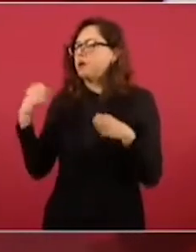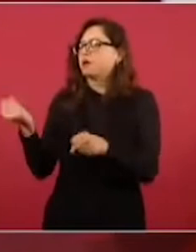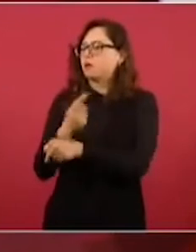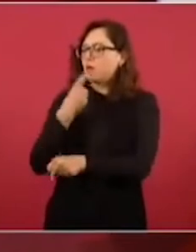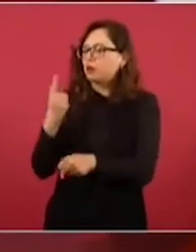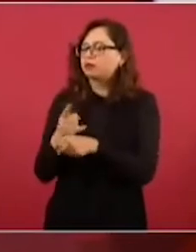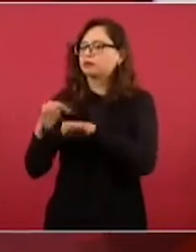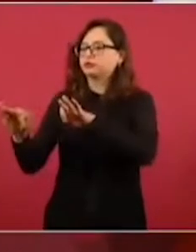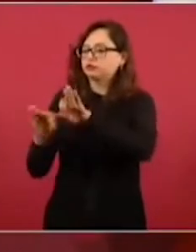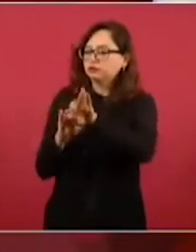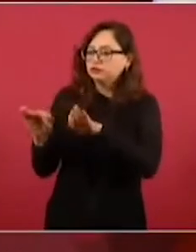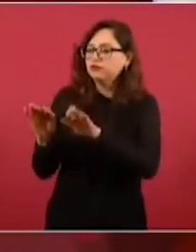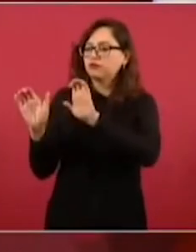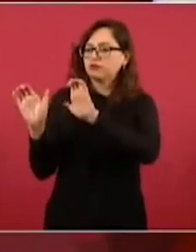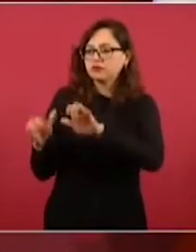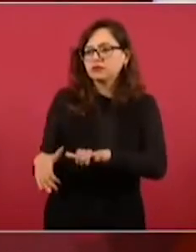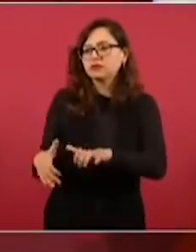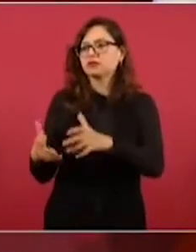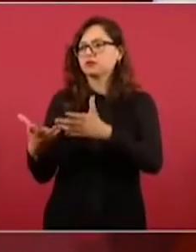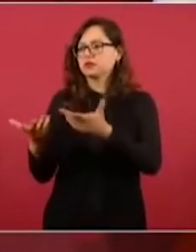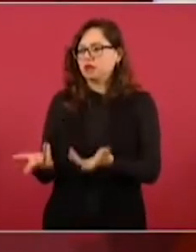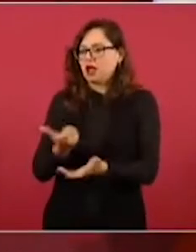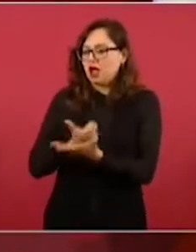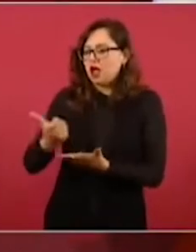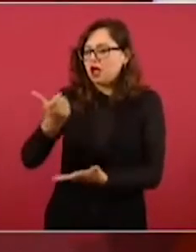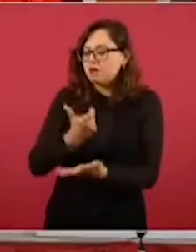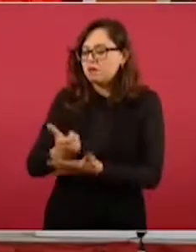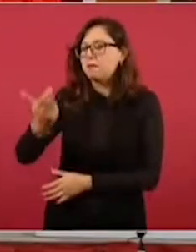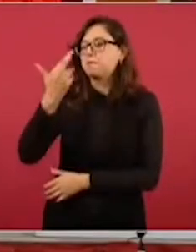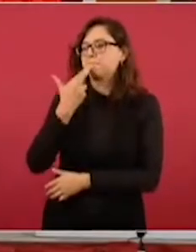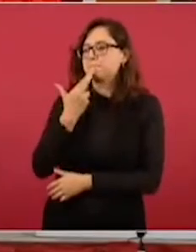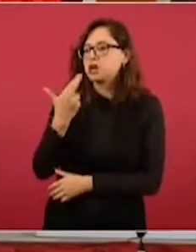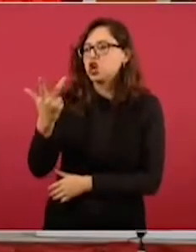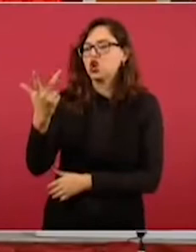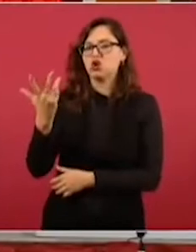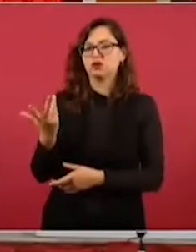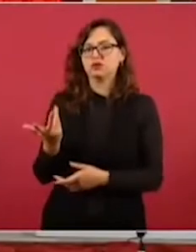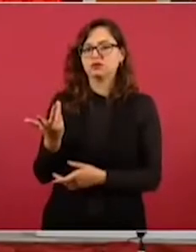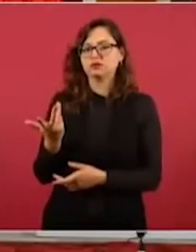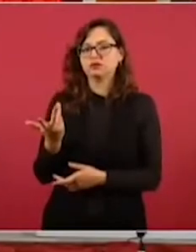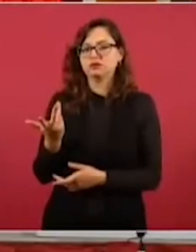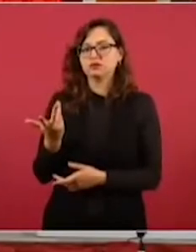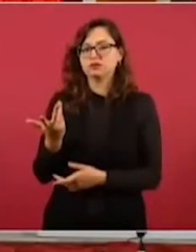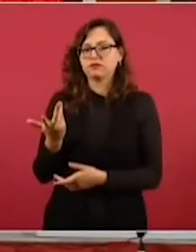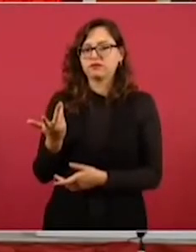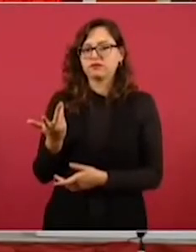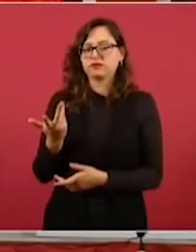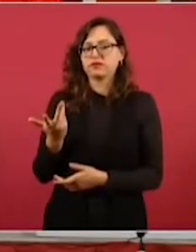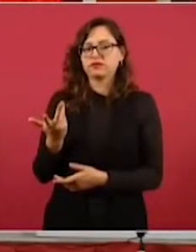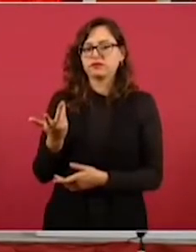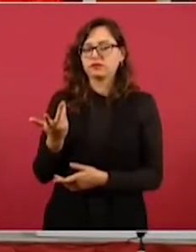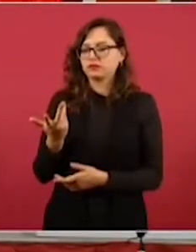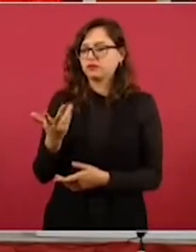que haya empleo, que mejoren los salarios, que no se empobrezca